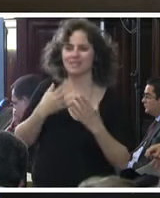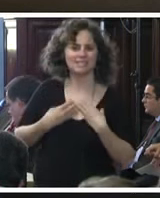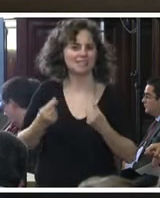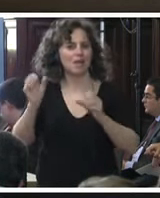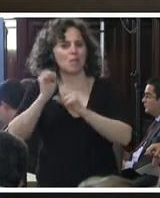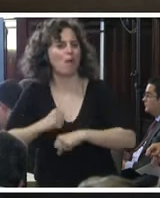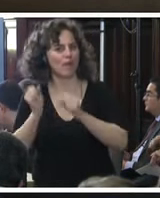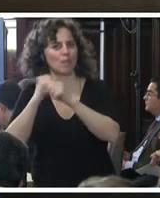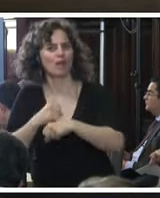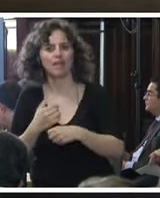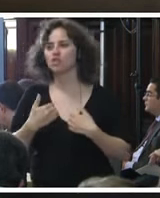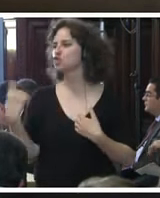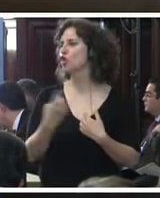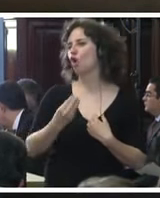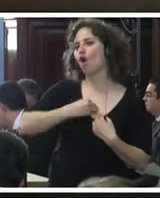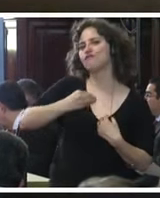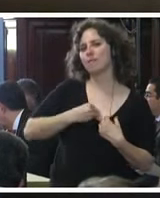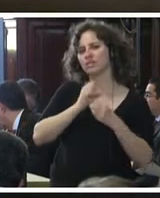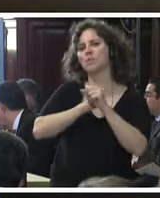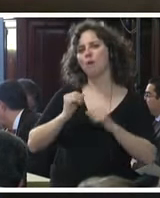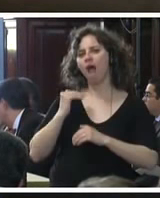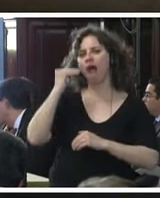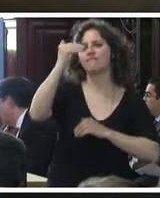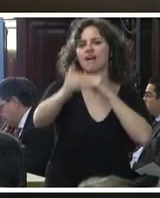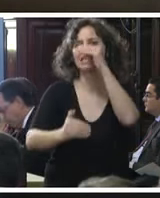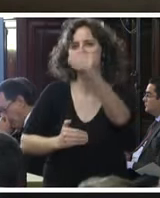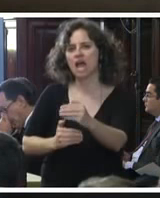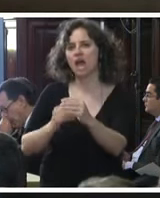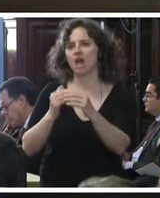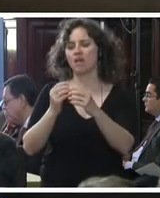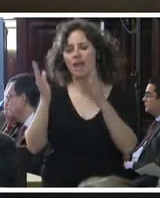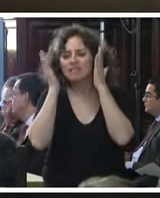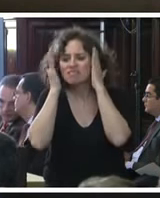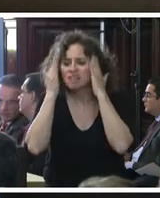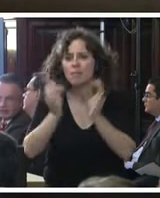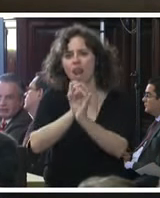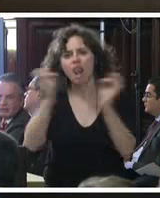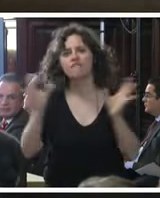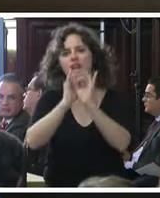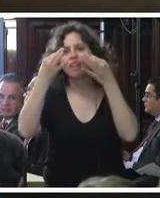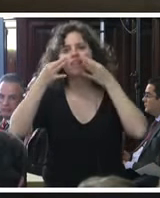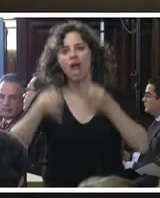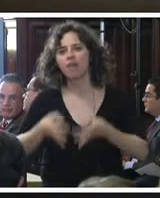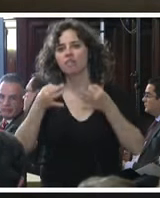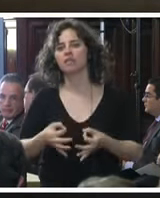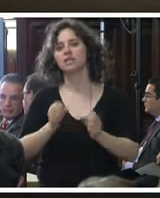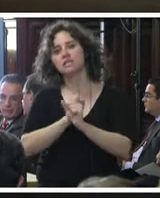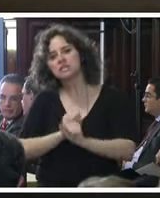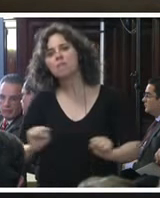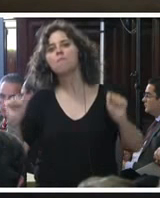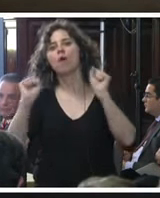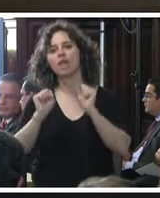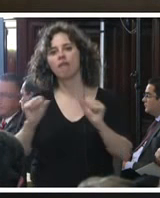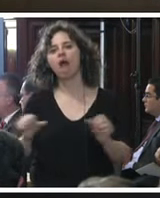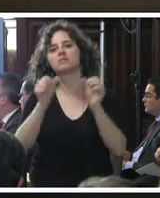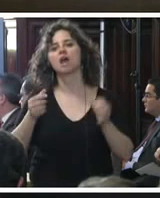confiamos que haya avances para que se pueda saber la verdad y se pueda hacer